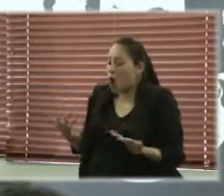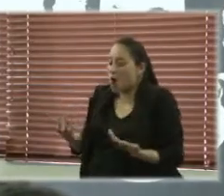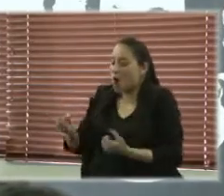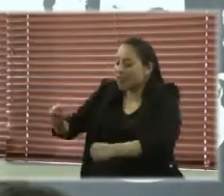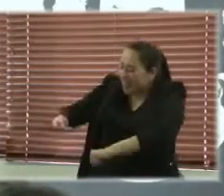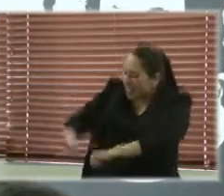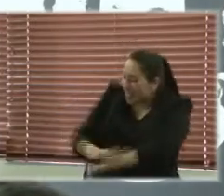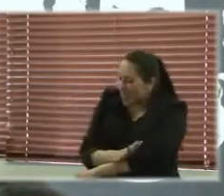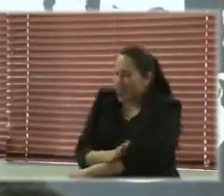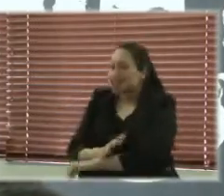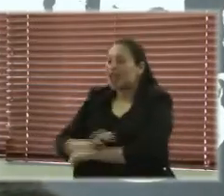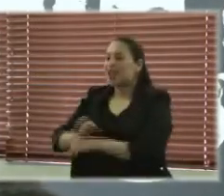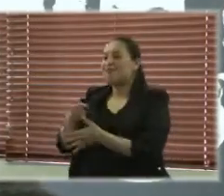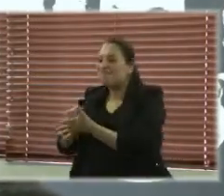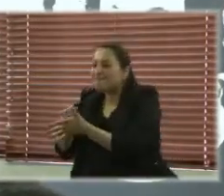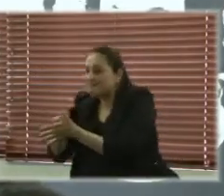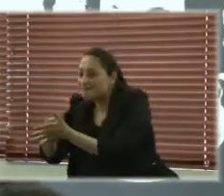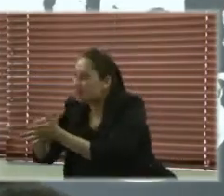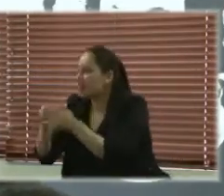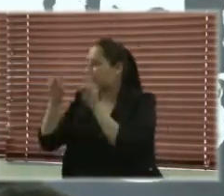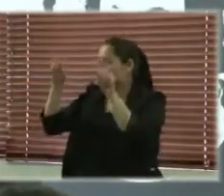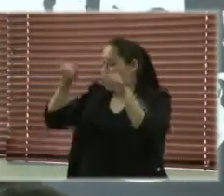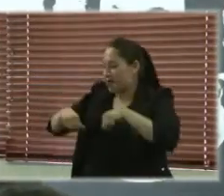Empezar a trabajar aquí en Colombia,